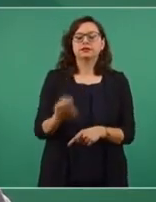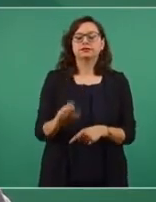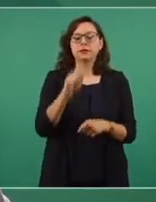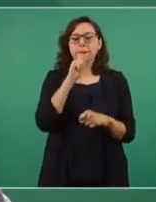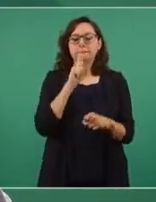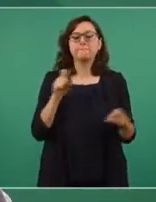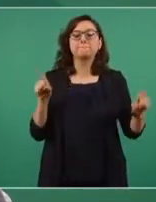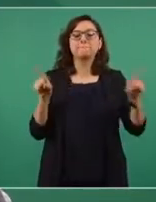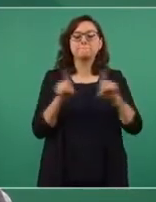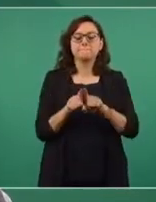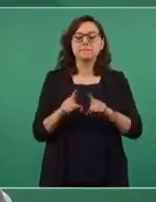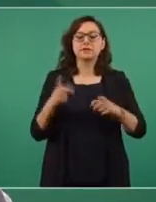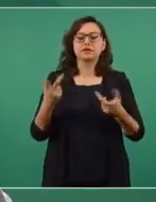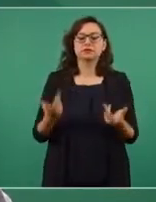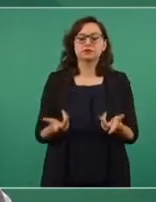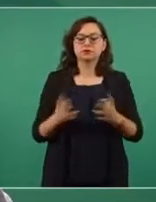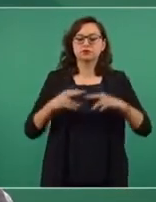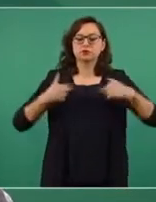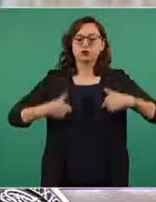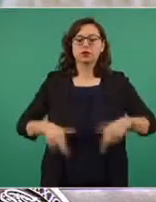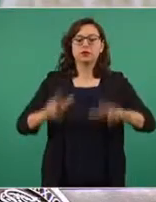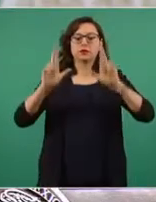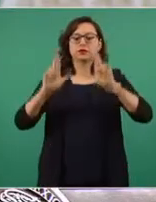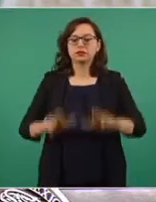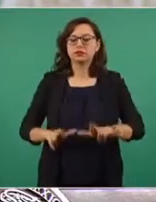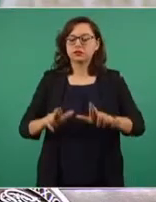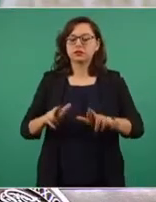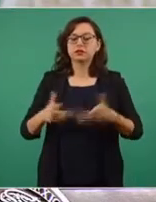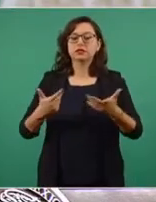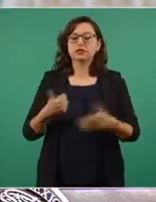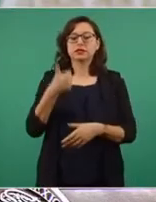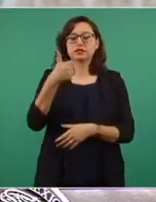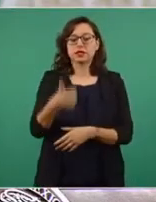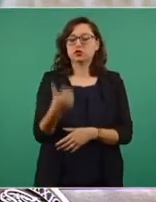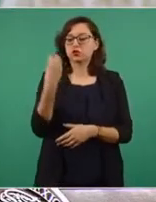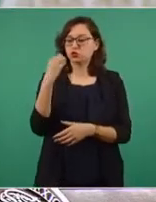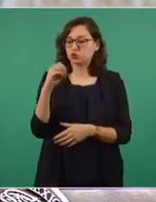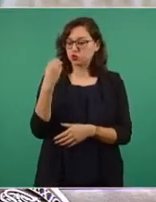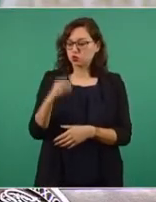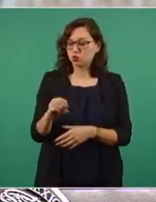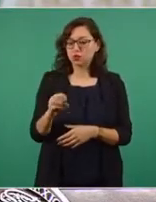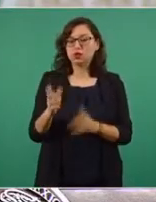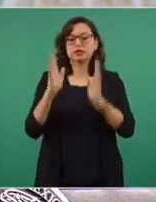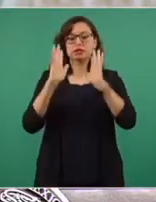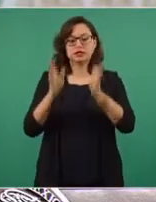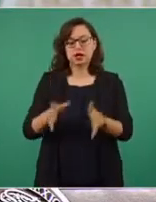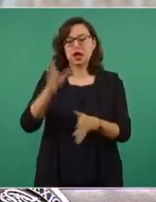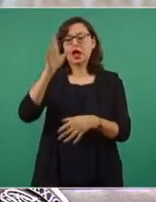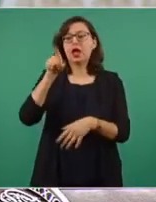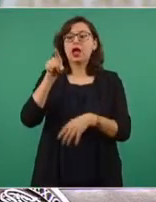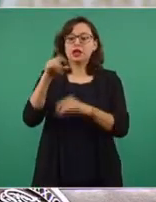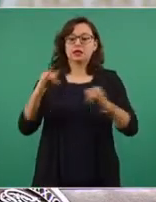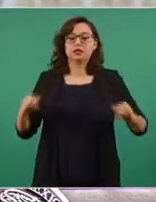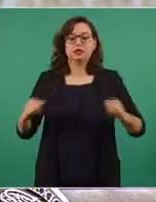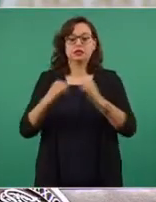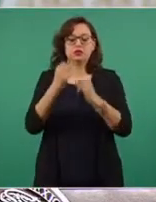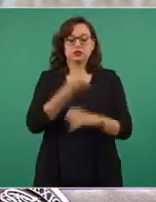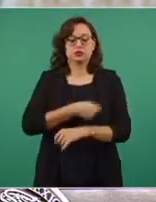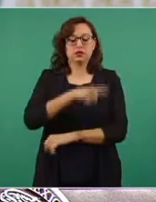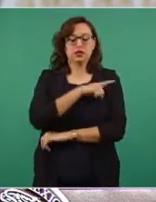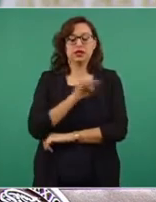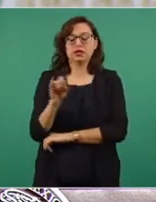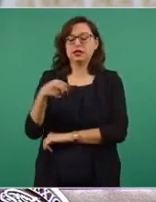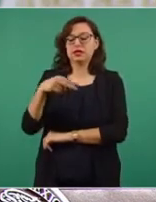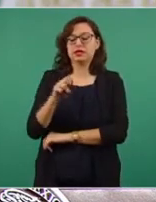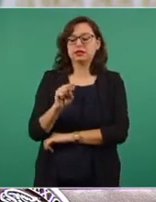Diplomático para lograr que el 6 de octubre se firmara por parte del Instituto de Salud para el Bienestar